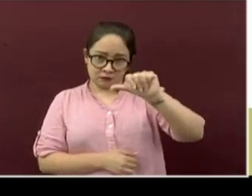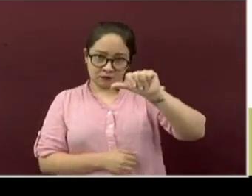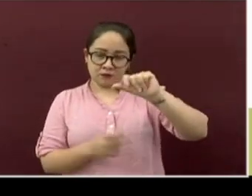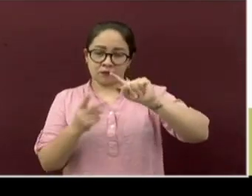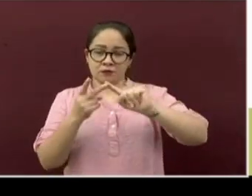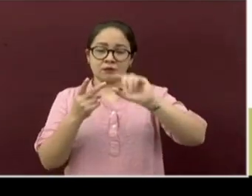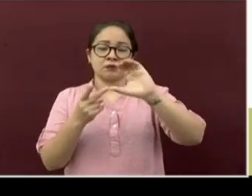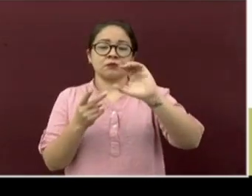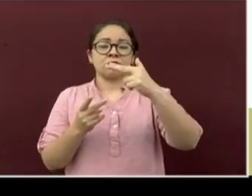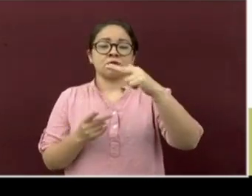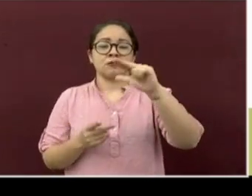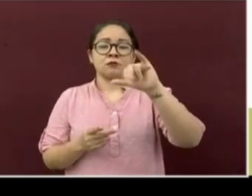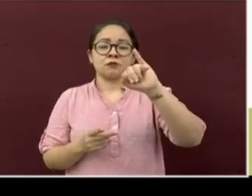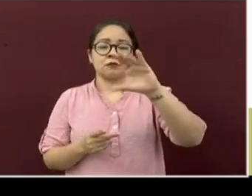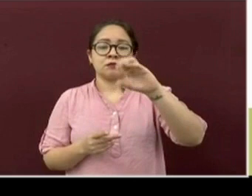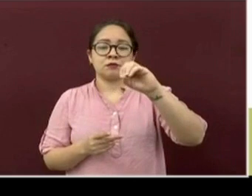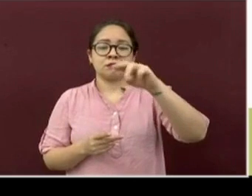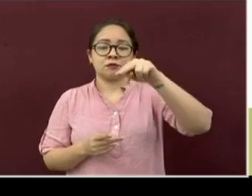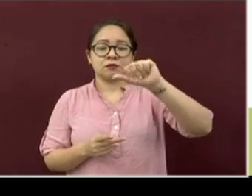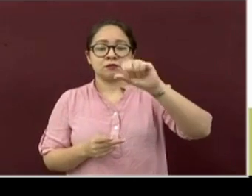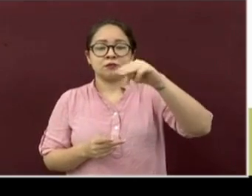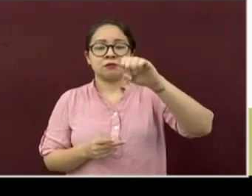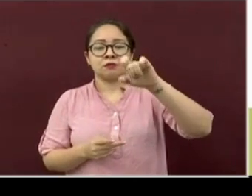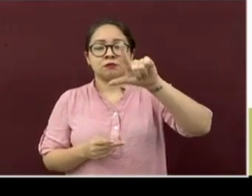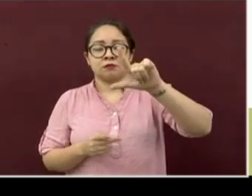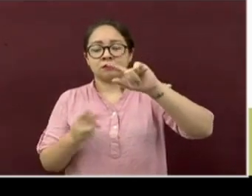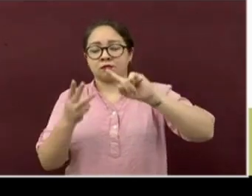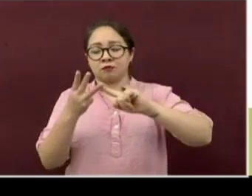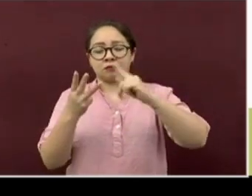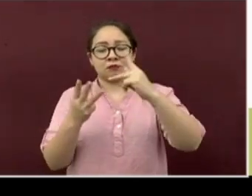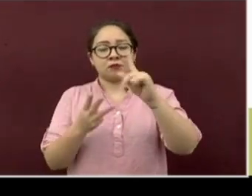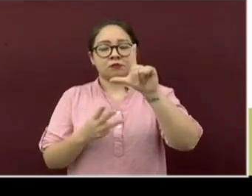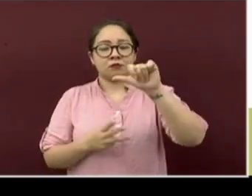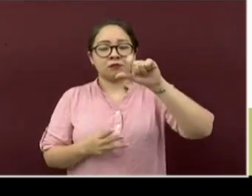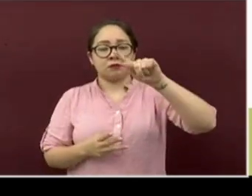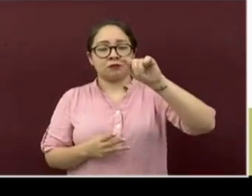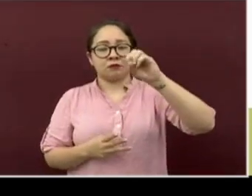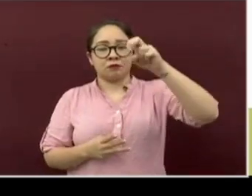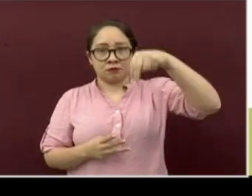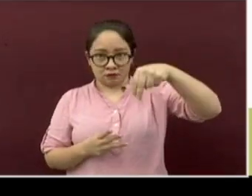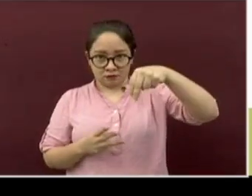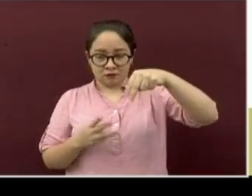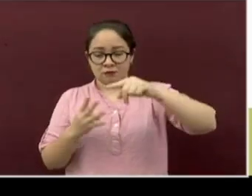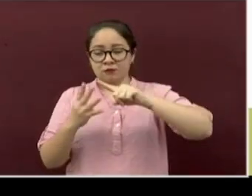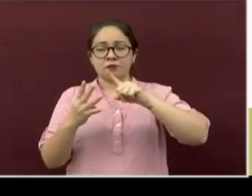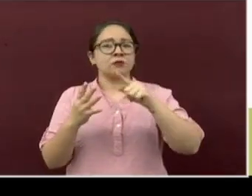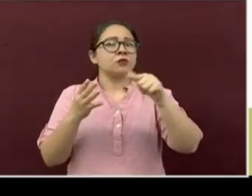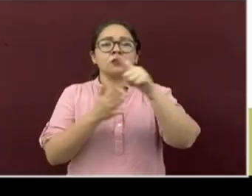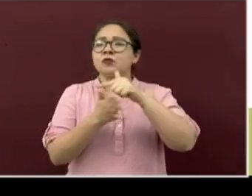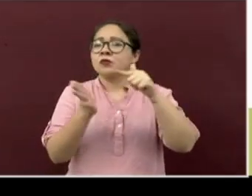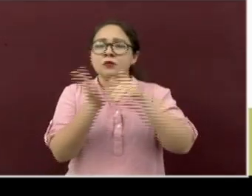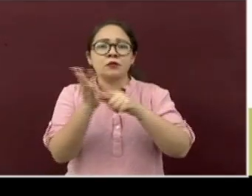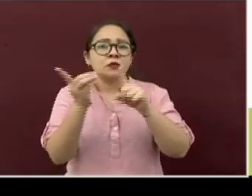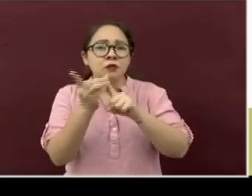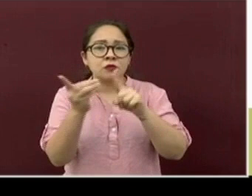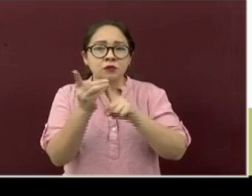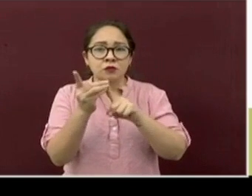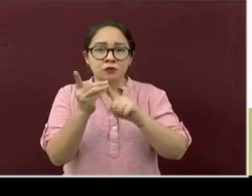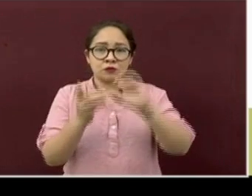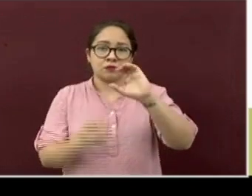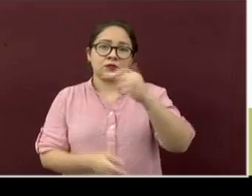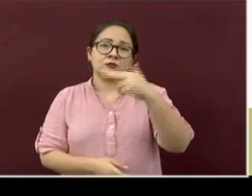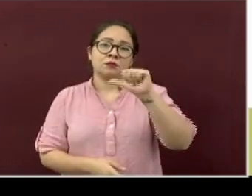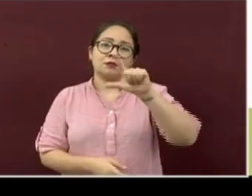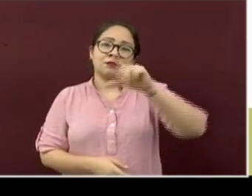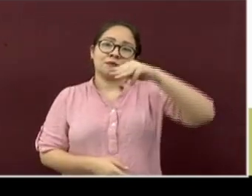Chiconamel y Platón Sánchez. Y su macro sede estará ubicada en Chalma.